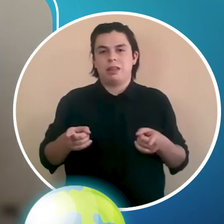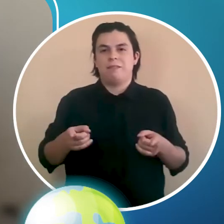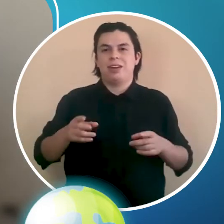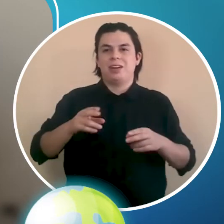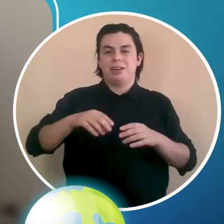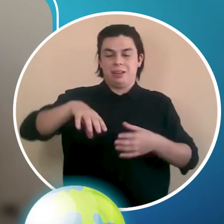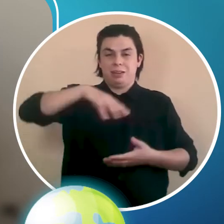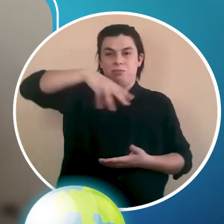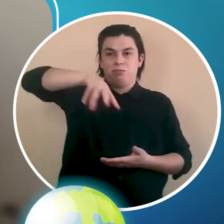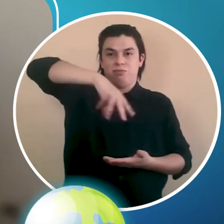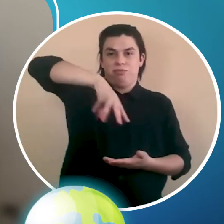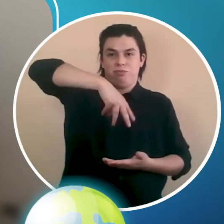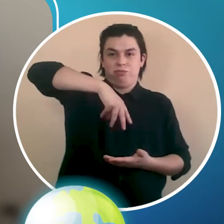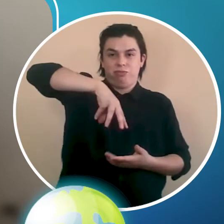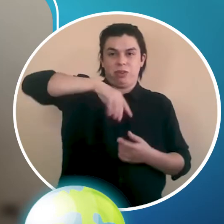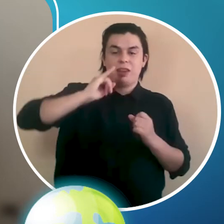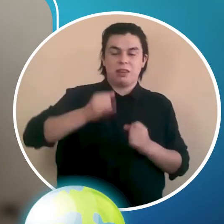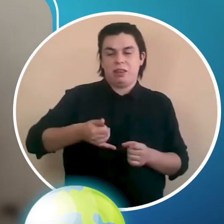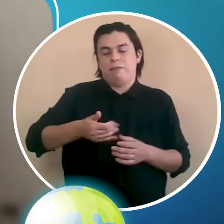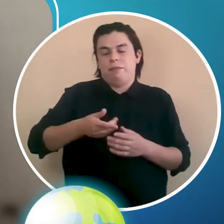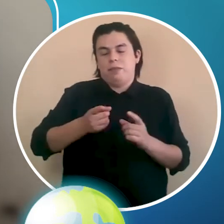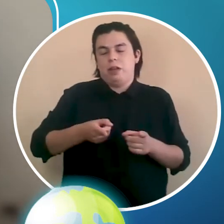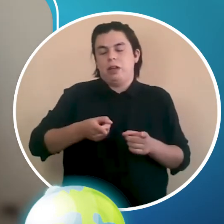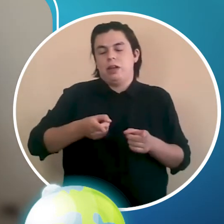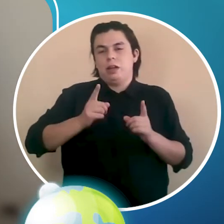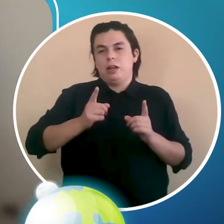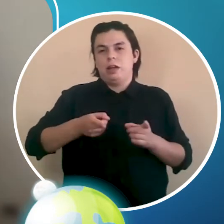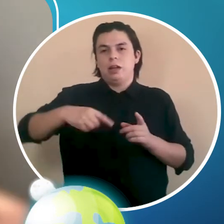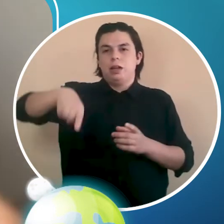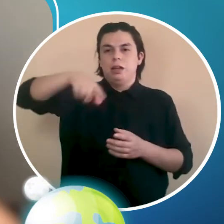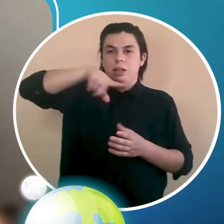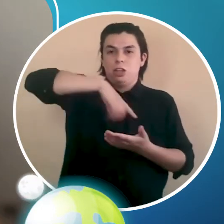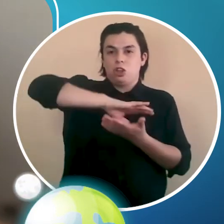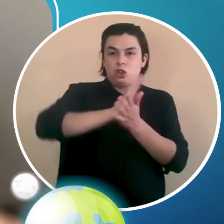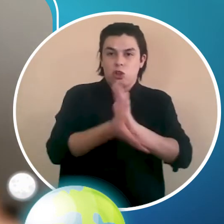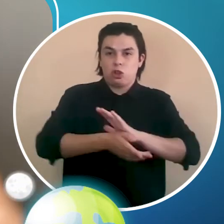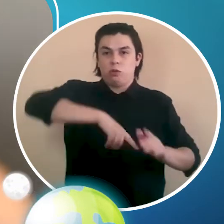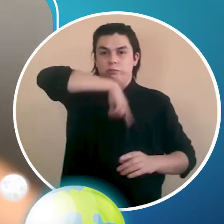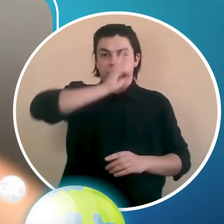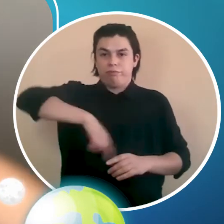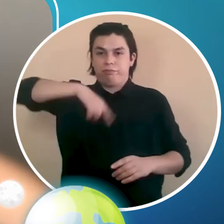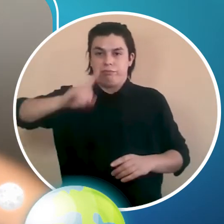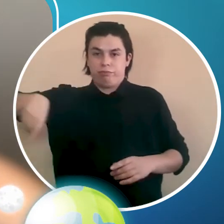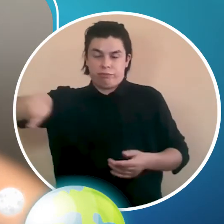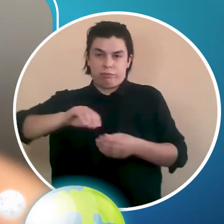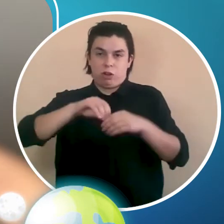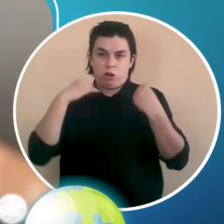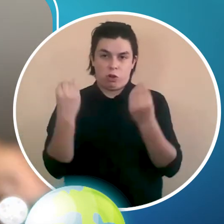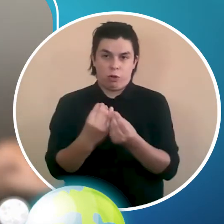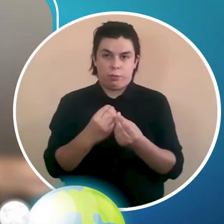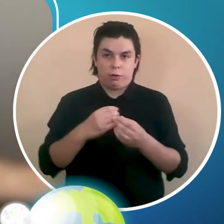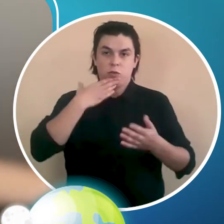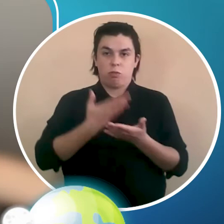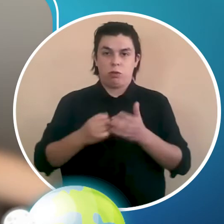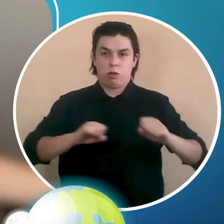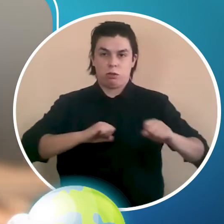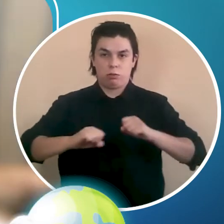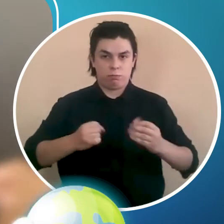tiene que registrar toda la onda de nuestro caramol. Ya. Entonces ahora,